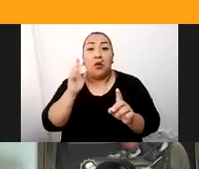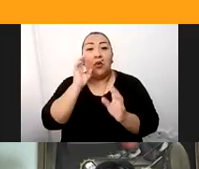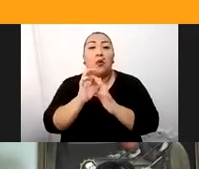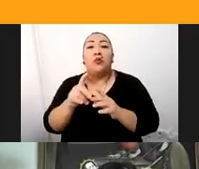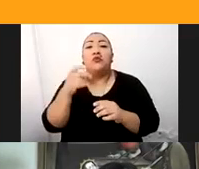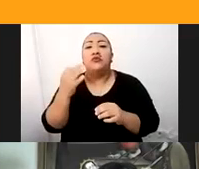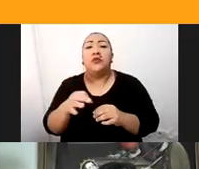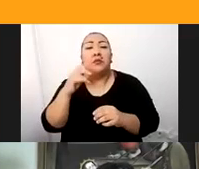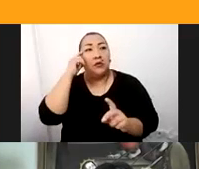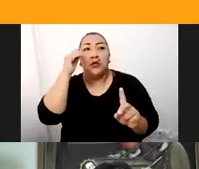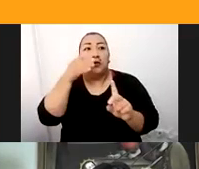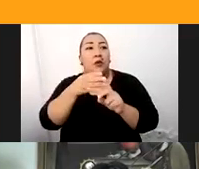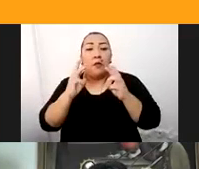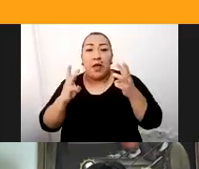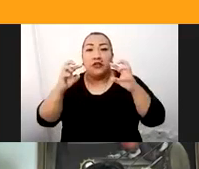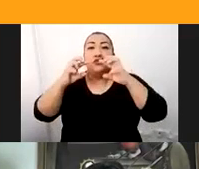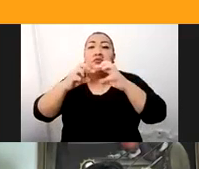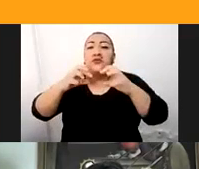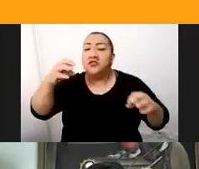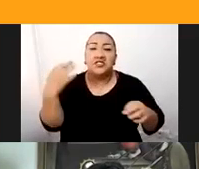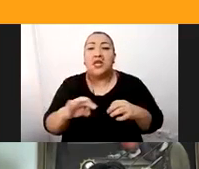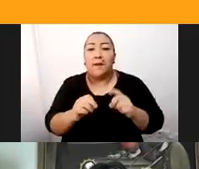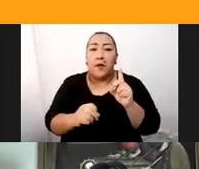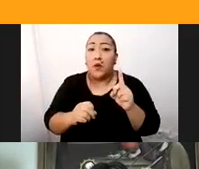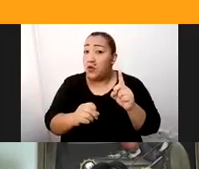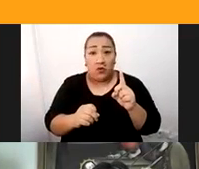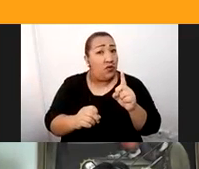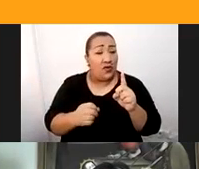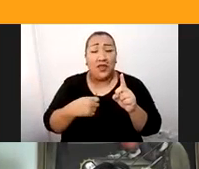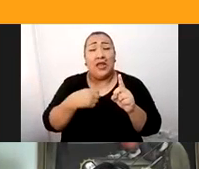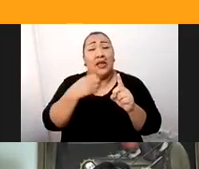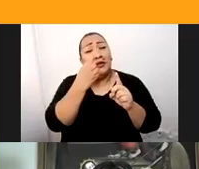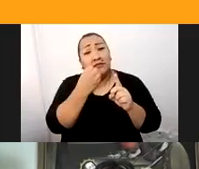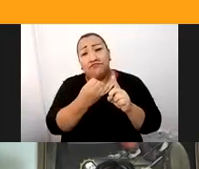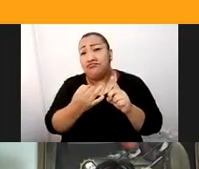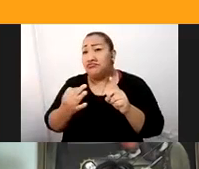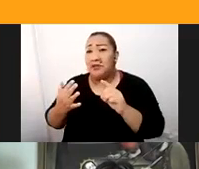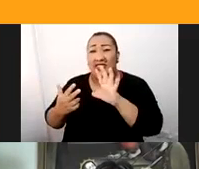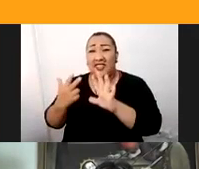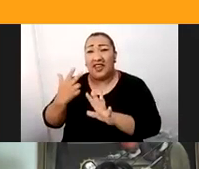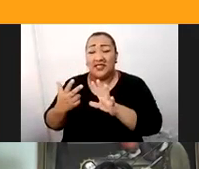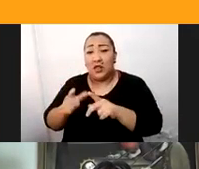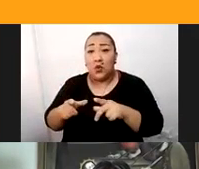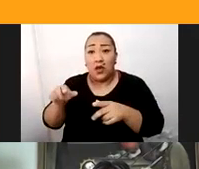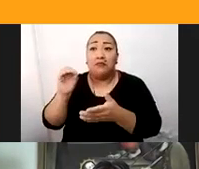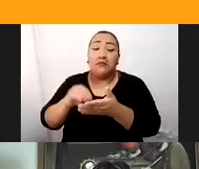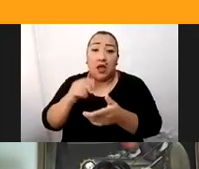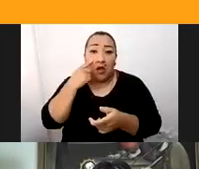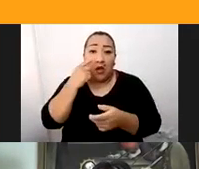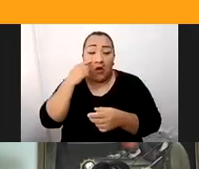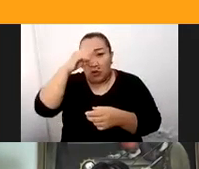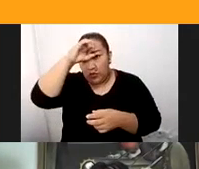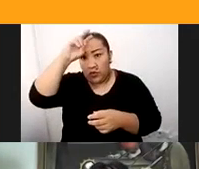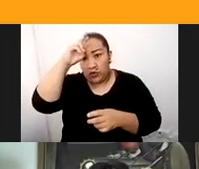familiarizan más con Machu Picchu, el Valle Sagrado y con Cusco, pero tenemos 13 razones para conocer el Cusco y es lo que en este momento